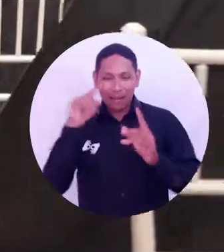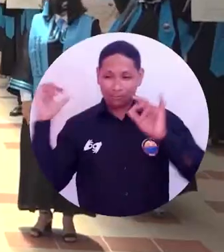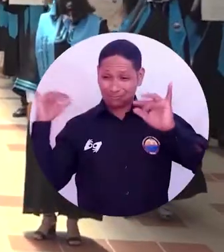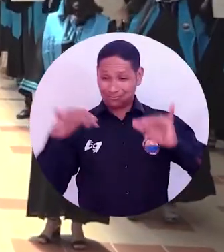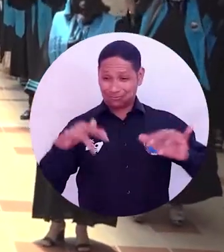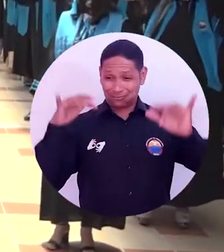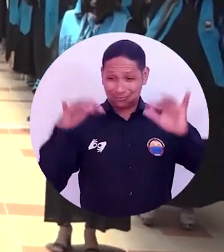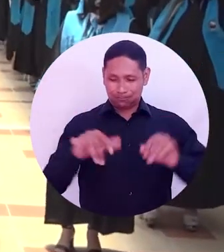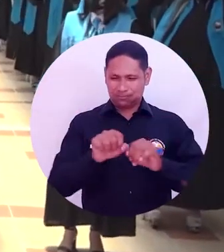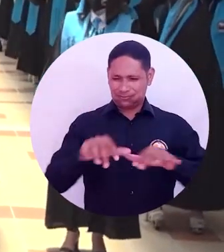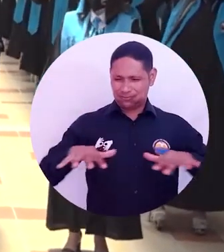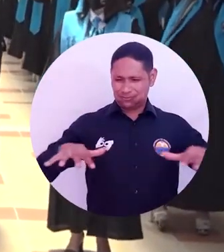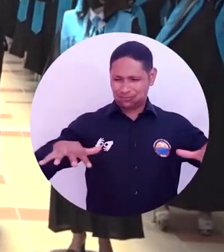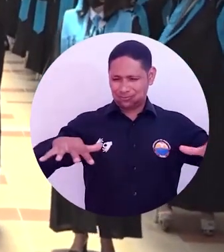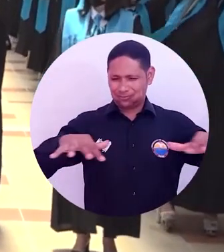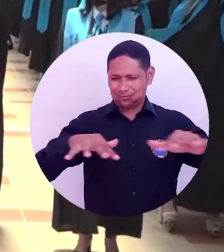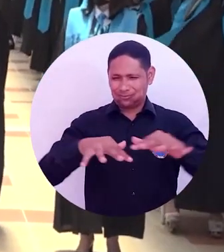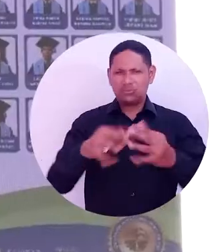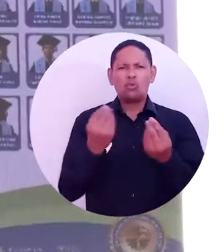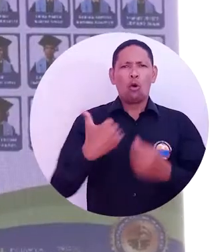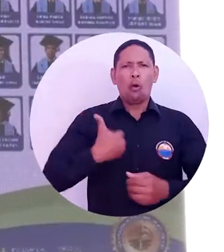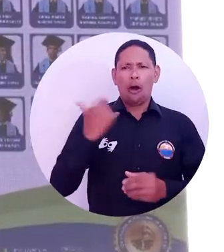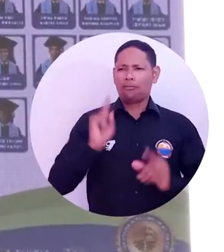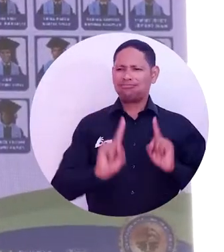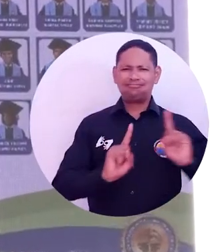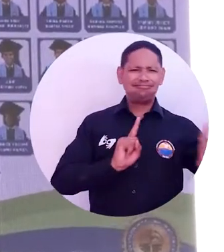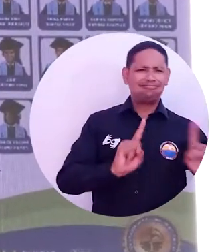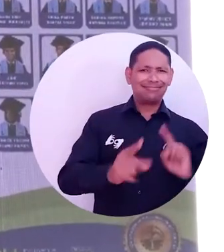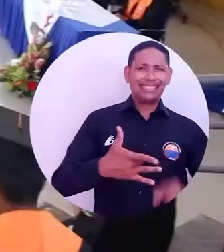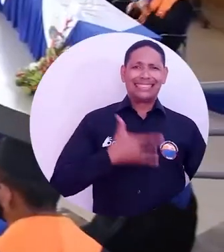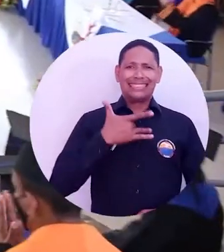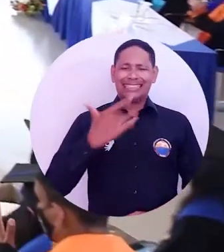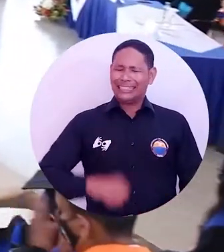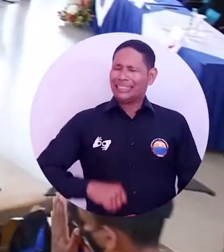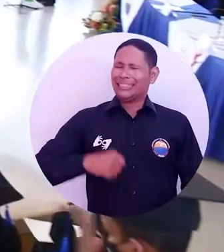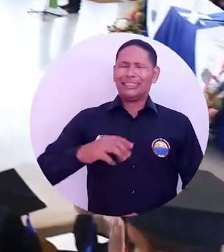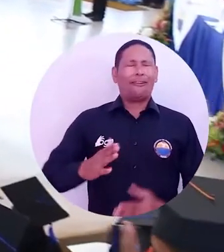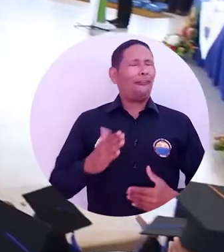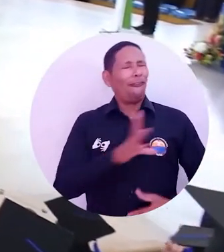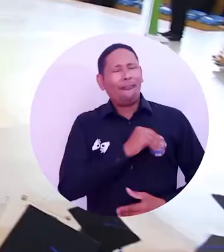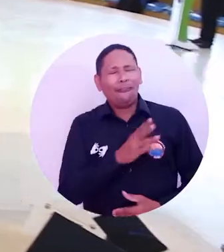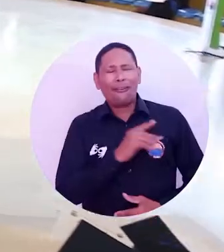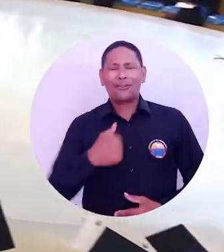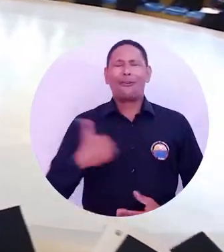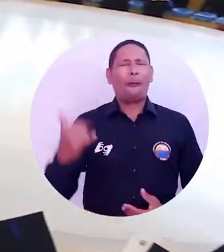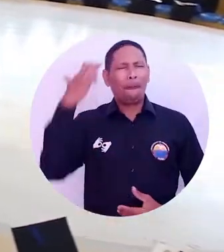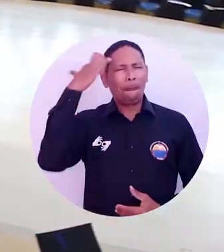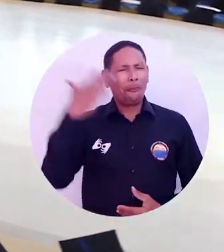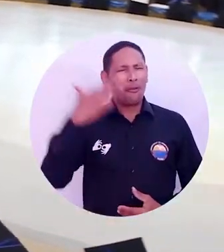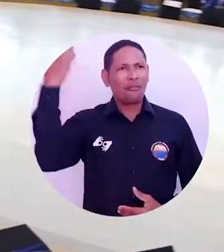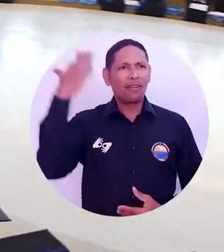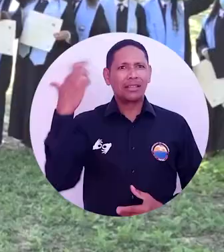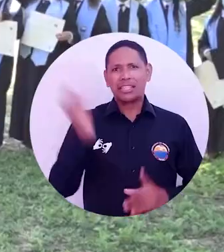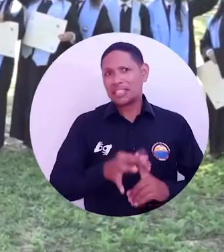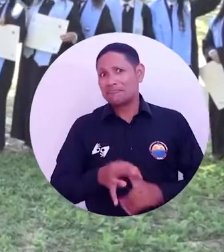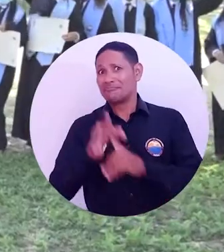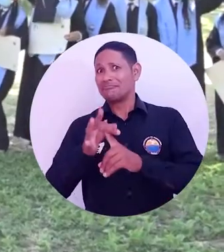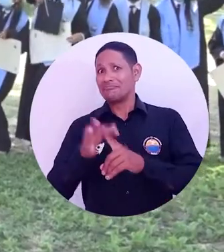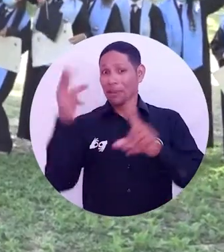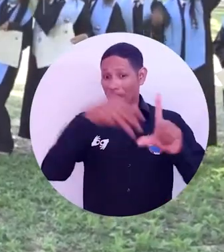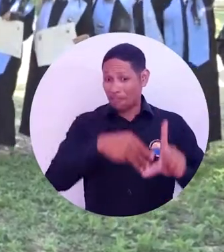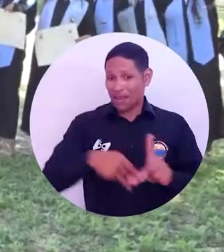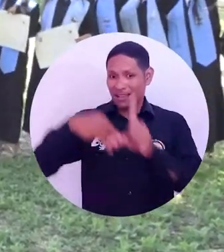vestido de gala, recibiendo a las decenas de jóvenes que orgullosos hoy se reconocen como profesionales, especialistas y